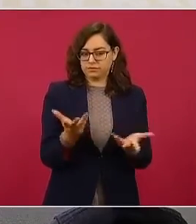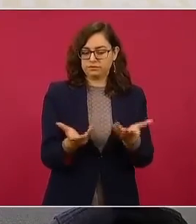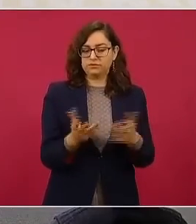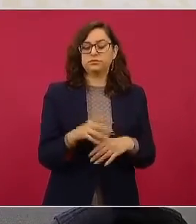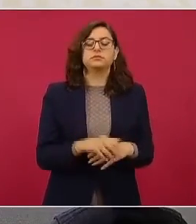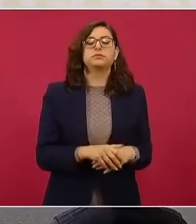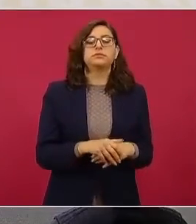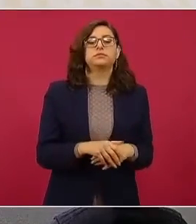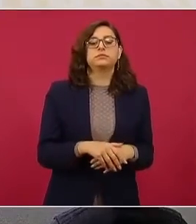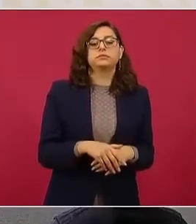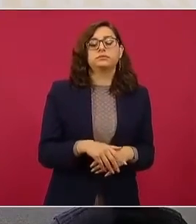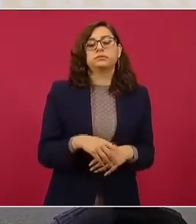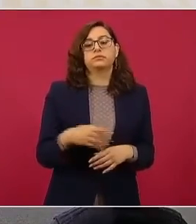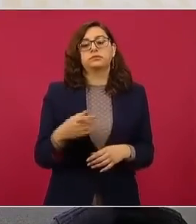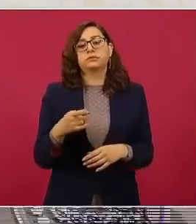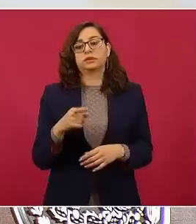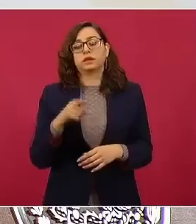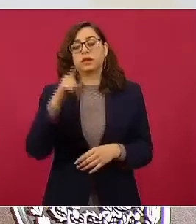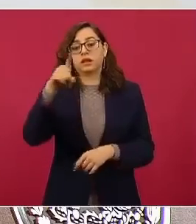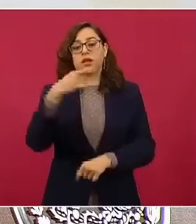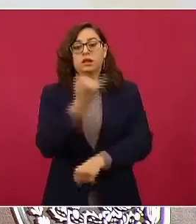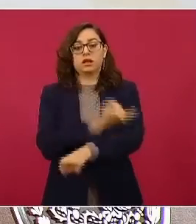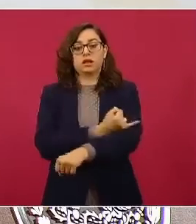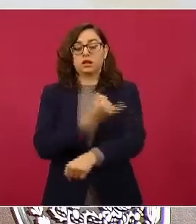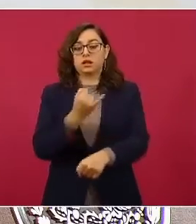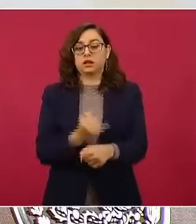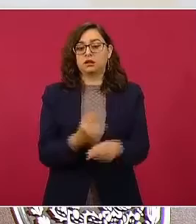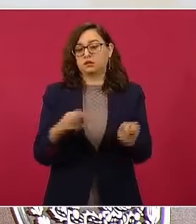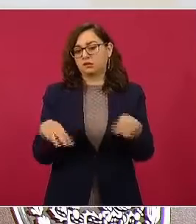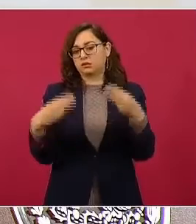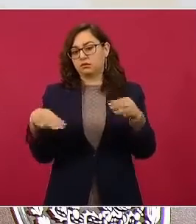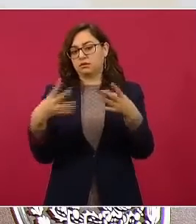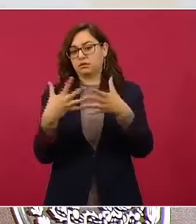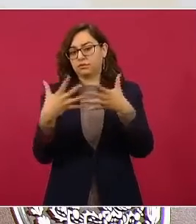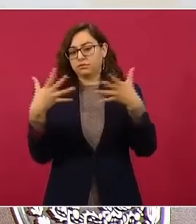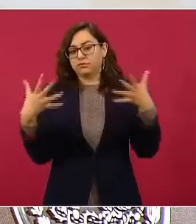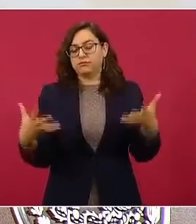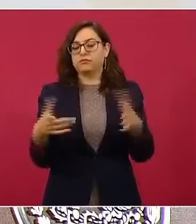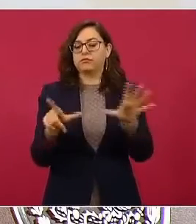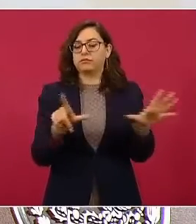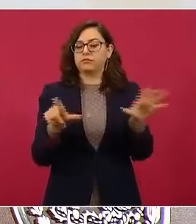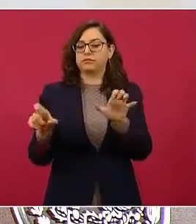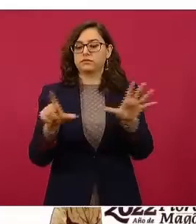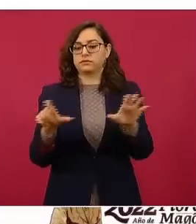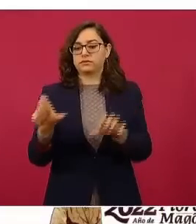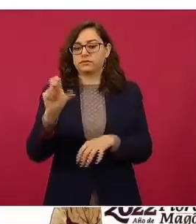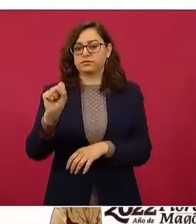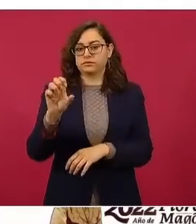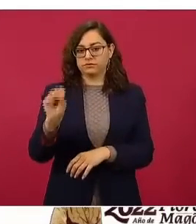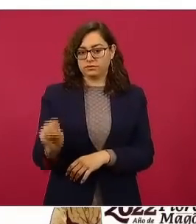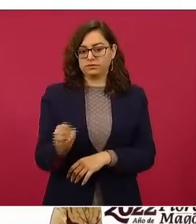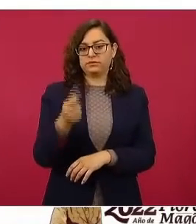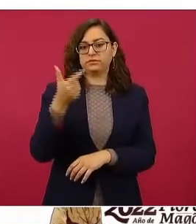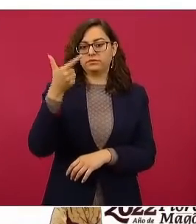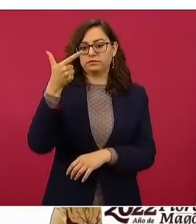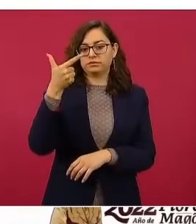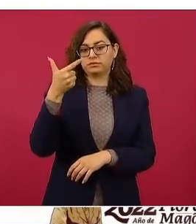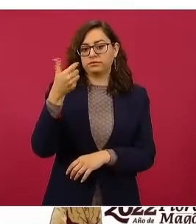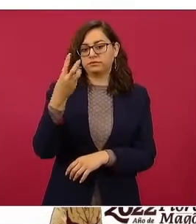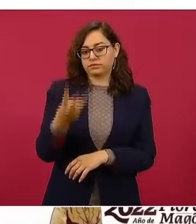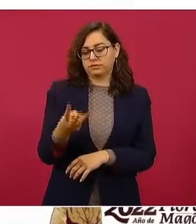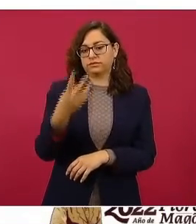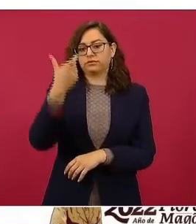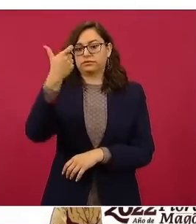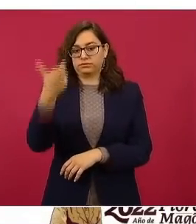productos. En Central de Abastos de Iztapalapa, en la Ciudad de México, 763 pesos con 59